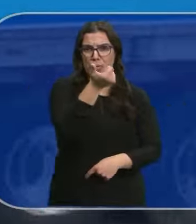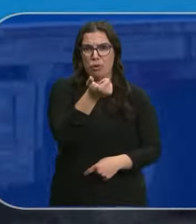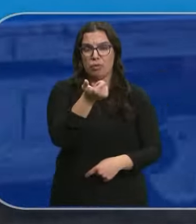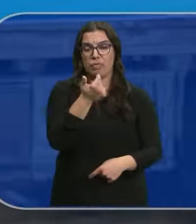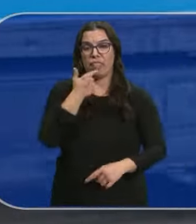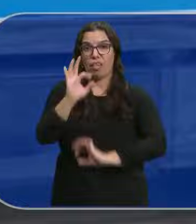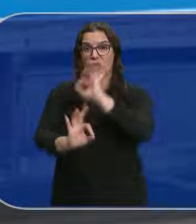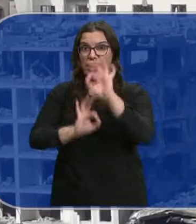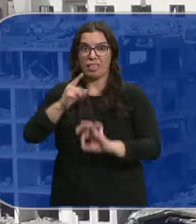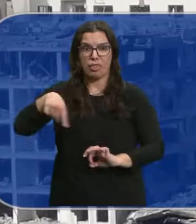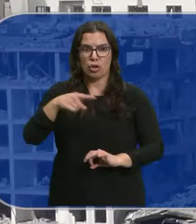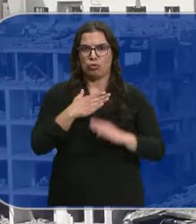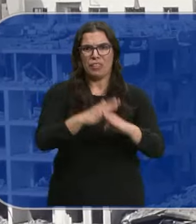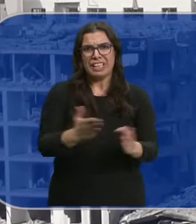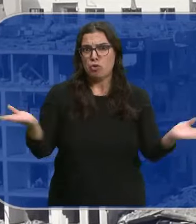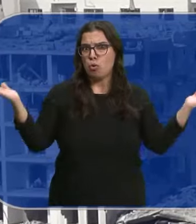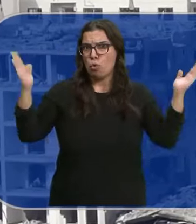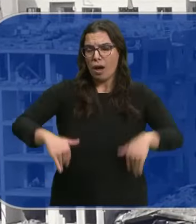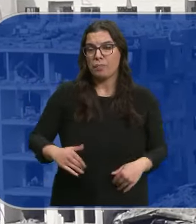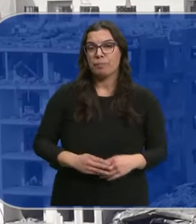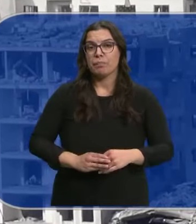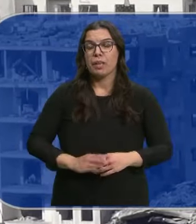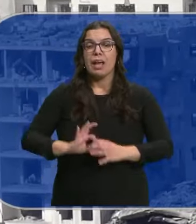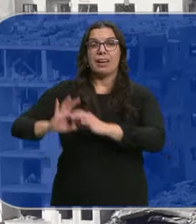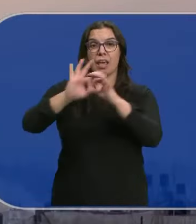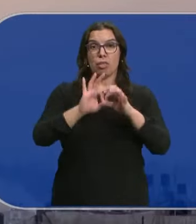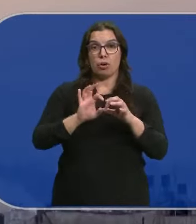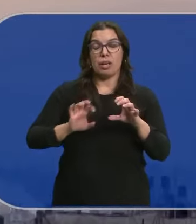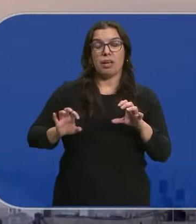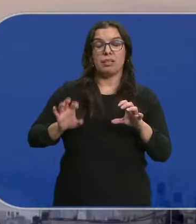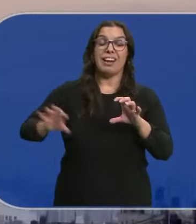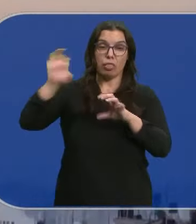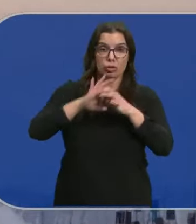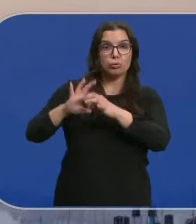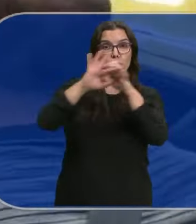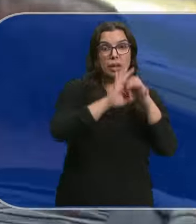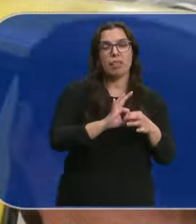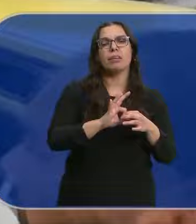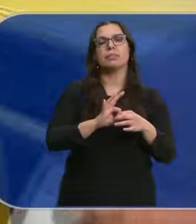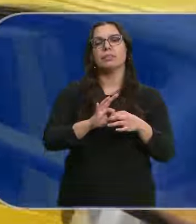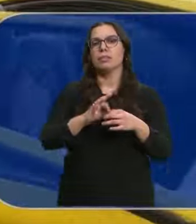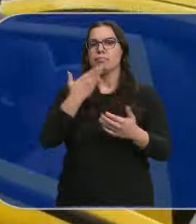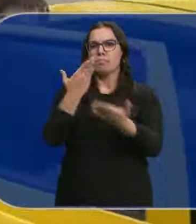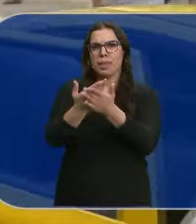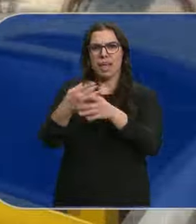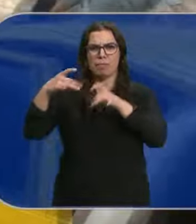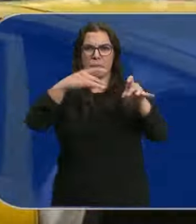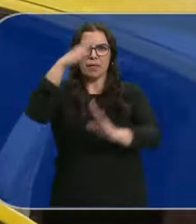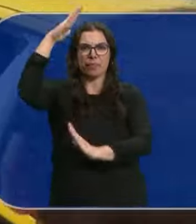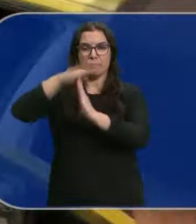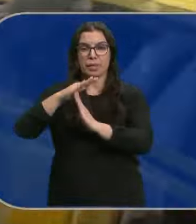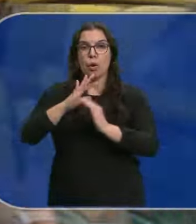Dicen las organizaciones Naciones Unidas y la mayoría de sus países Exigen un alto al fuego La Unión Europea pide